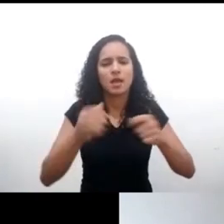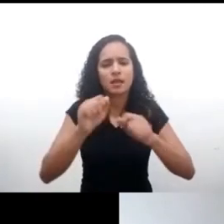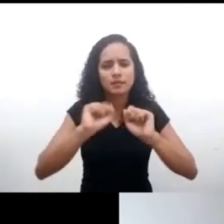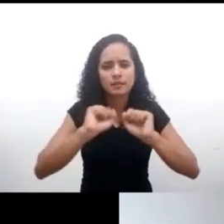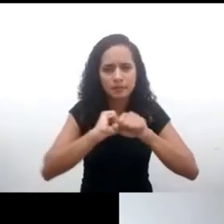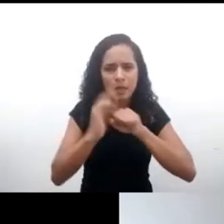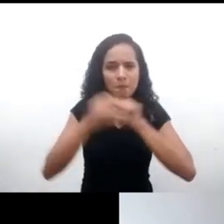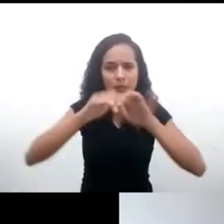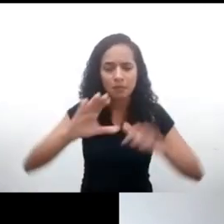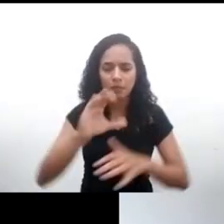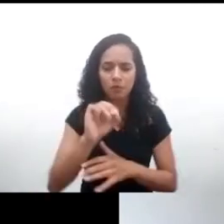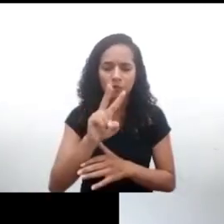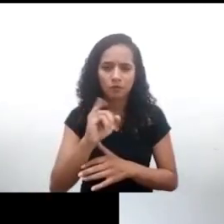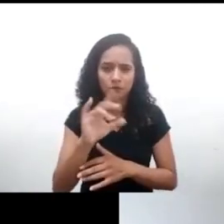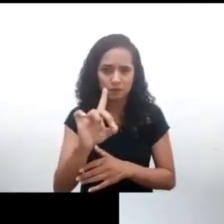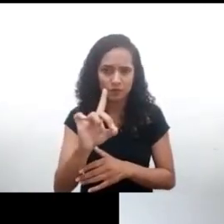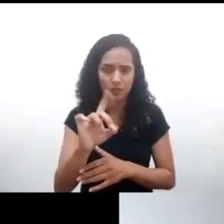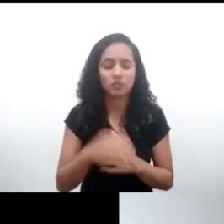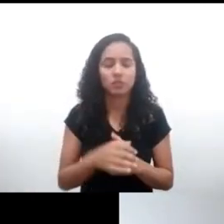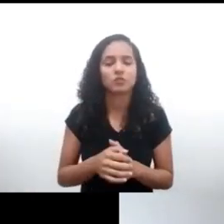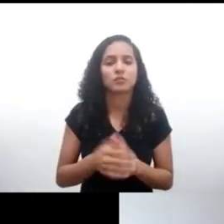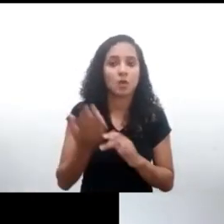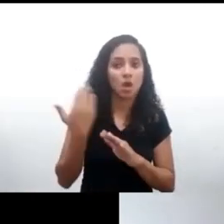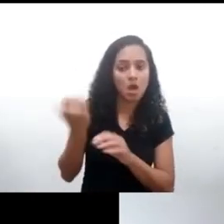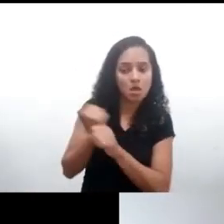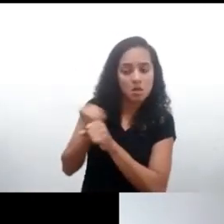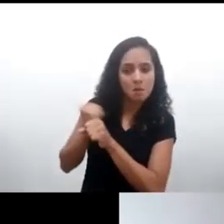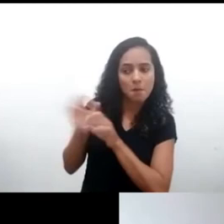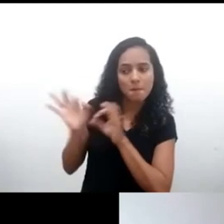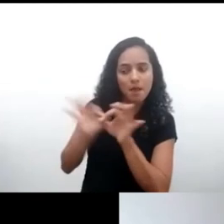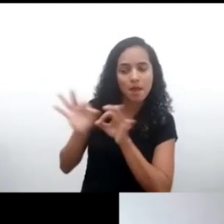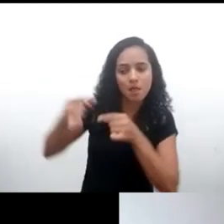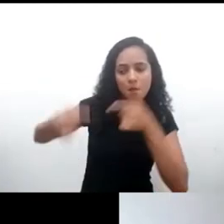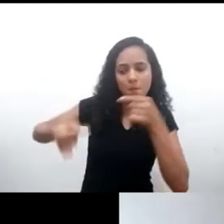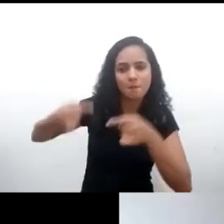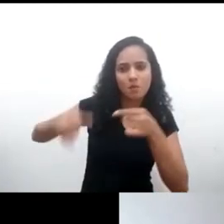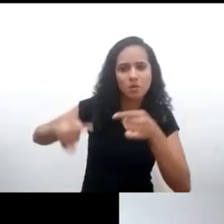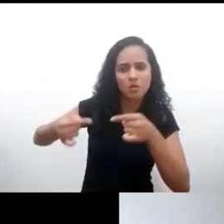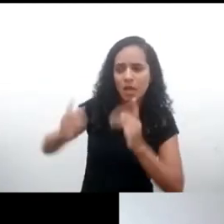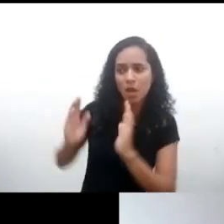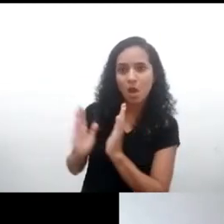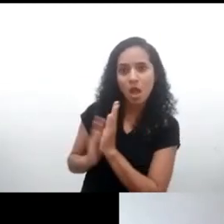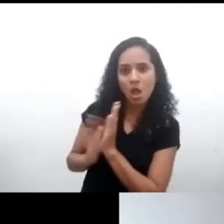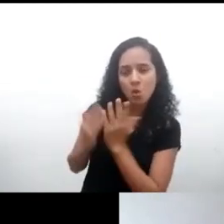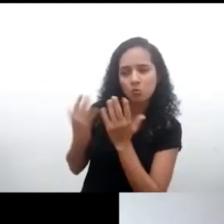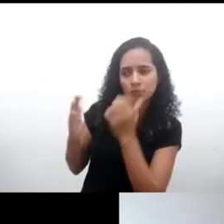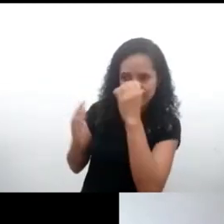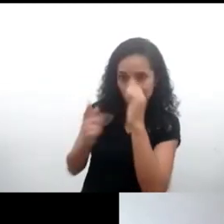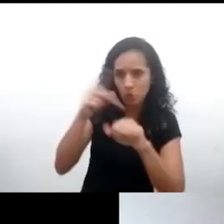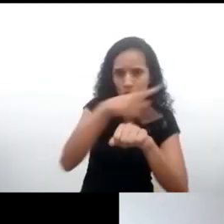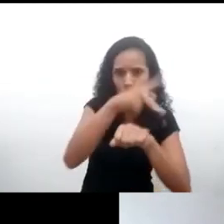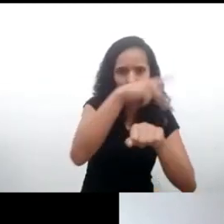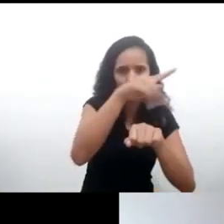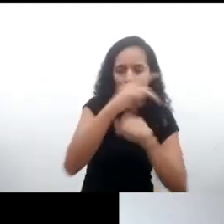años, e incluso políticas que eran muy alabadas en algunos países dentro de Latinoamérica, no funcionaron en la pandemia.